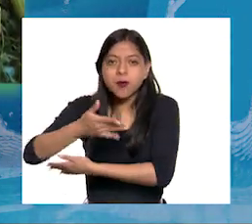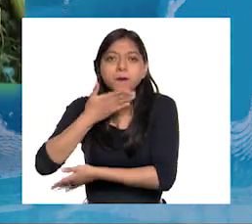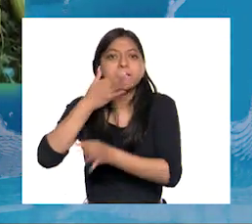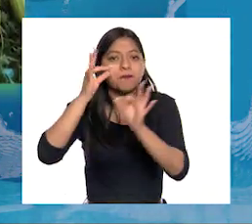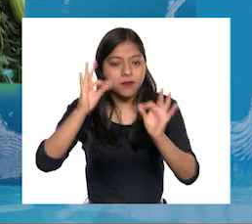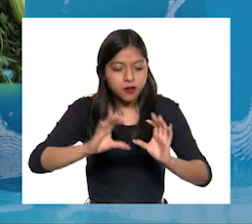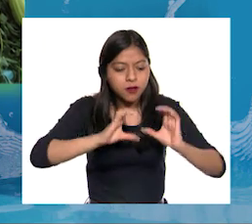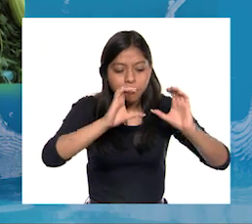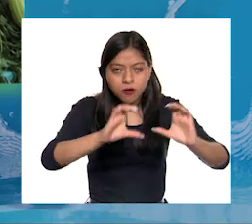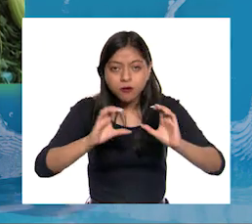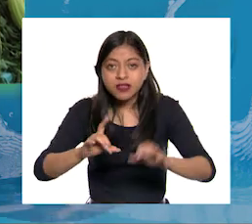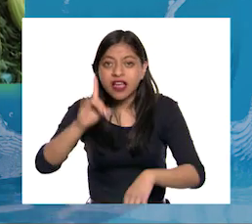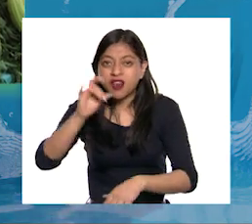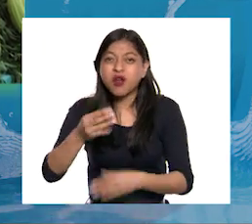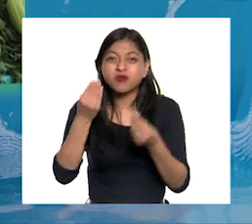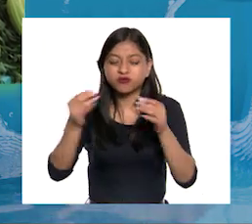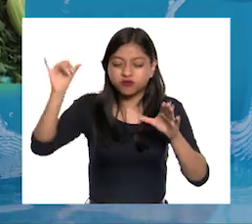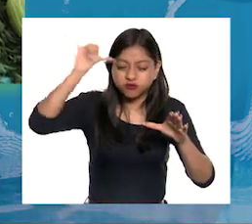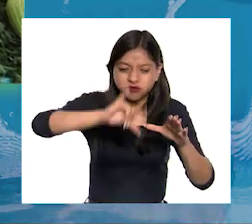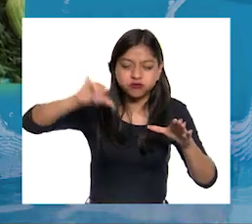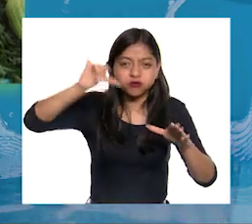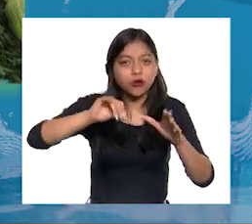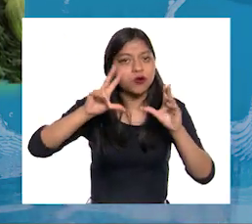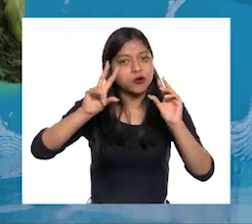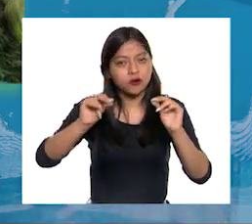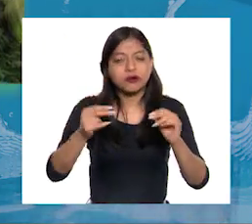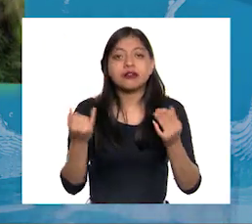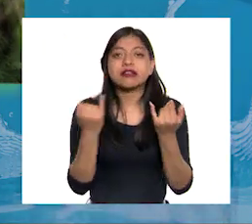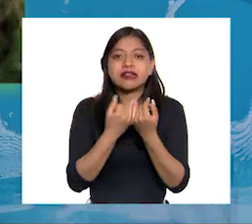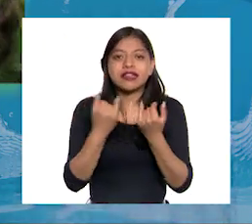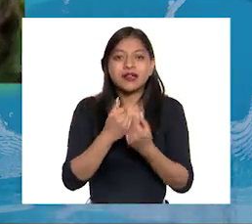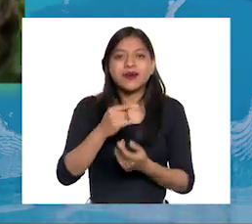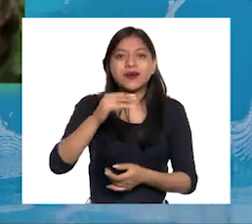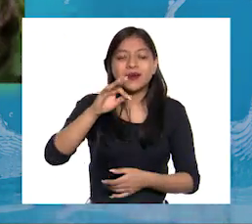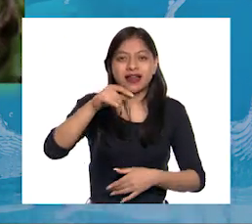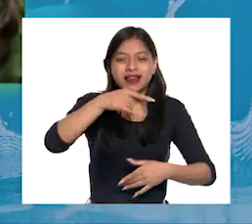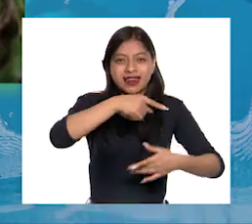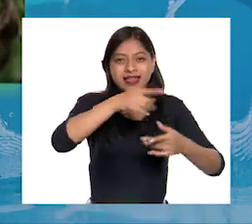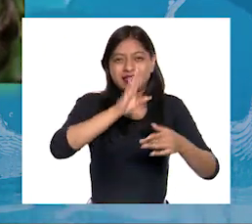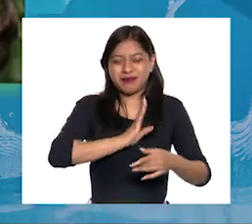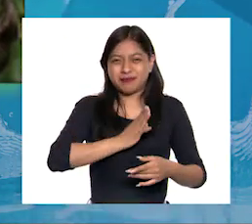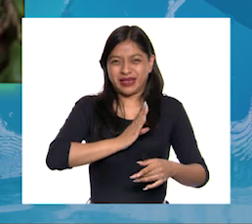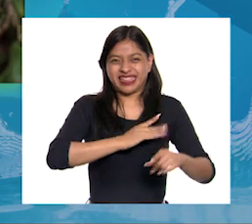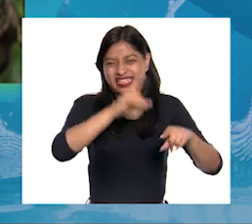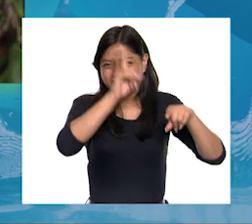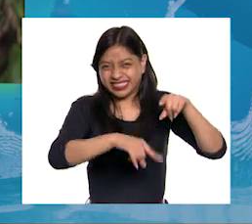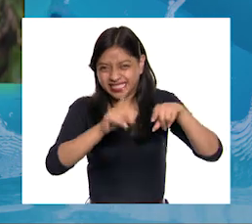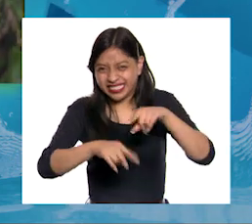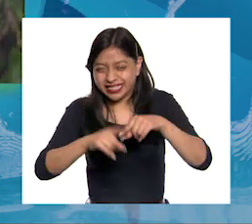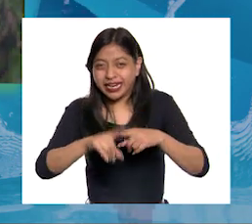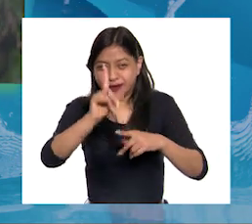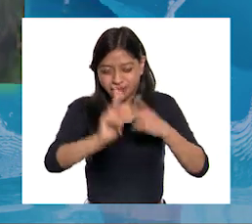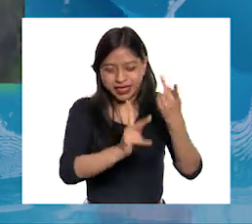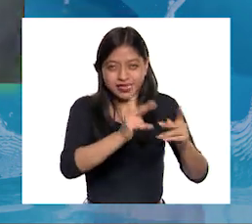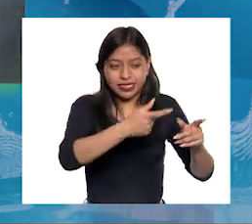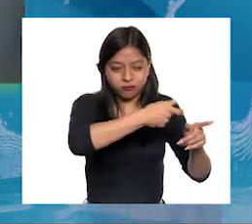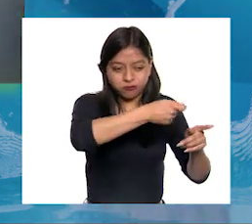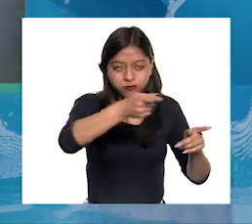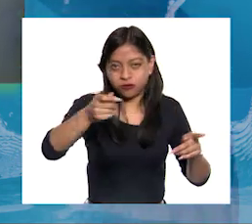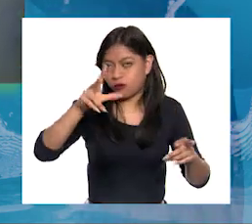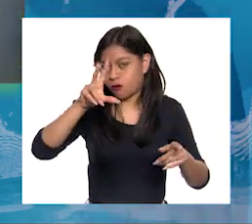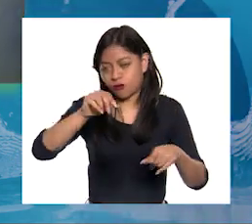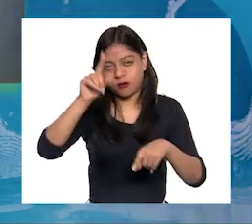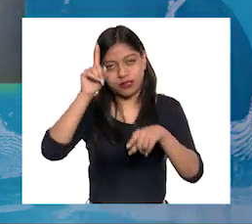donde no se desperdicie el agua Y se reduzca el uso de fertilizantes, herbicidas e insecticidas Para